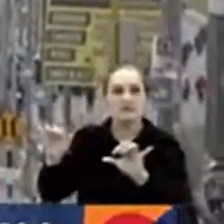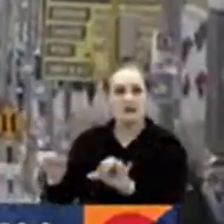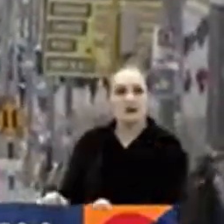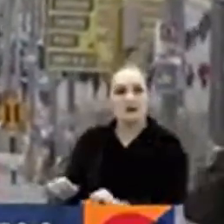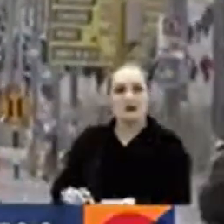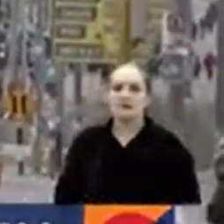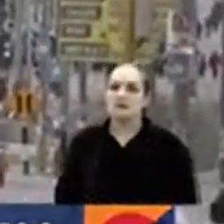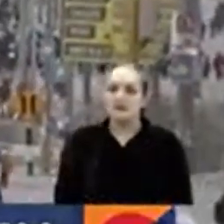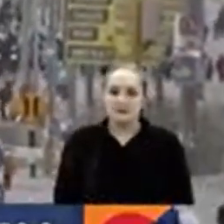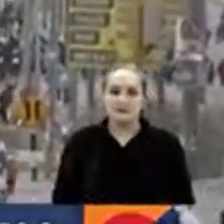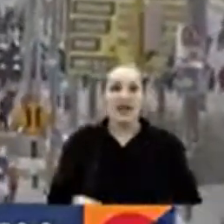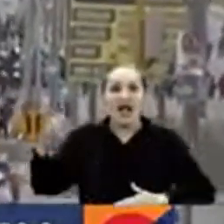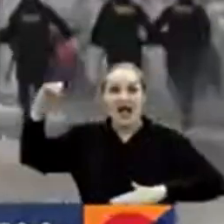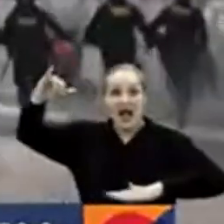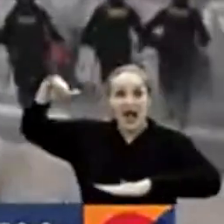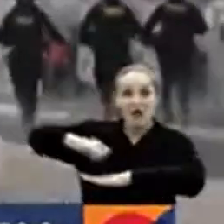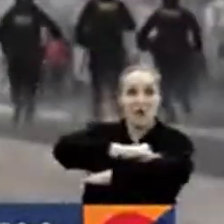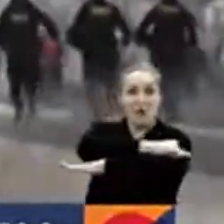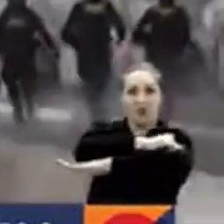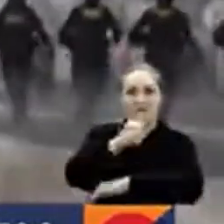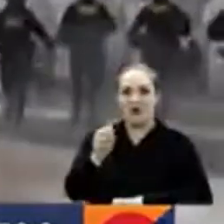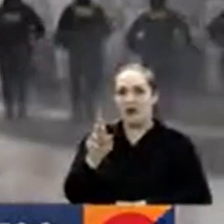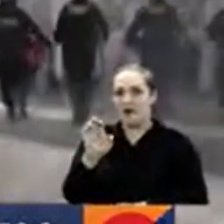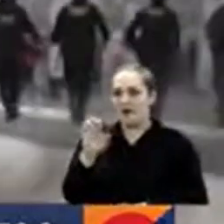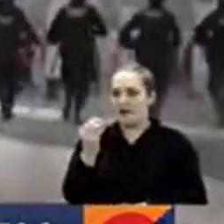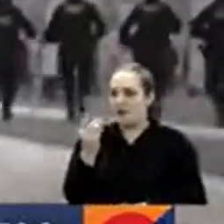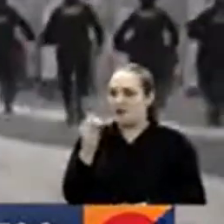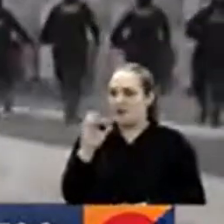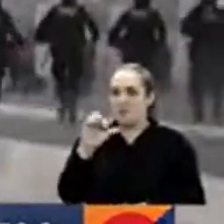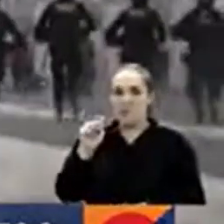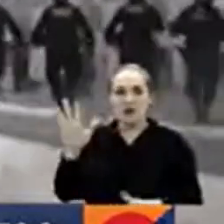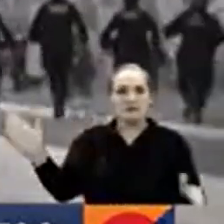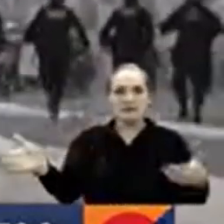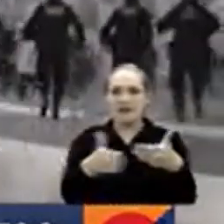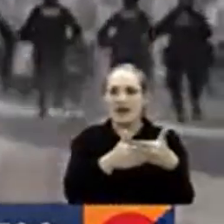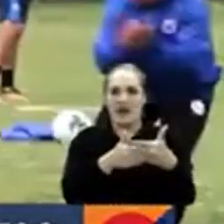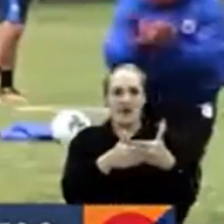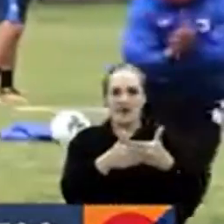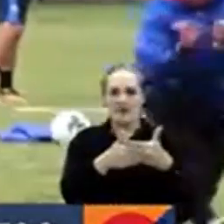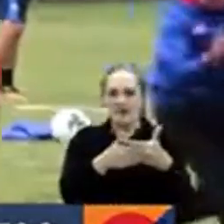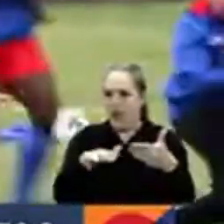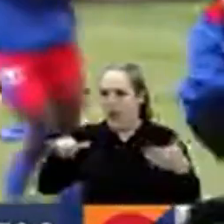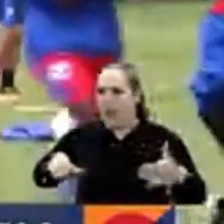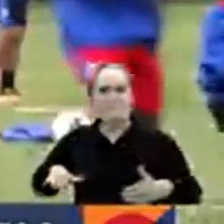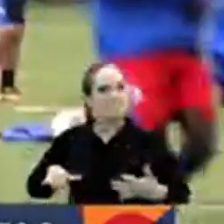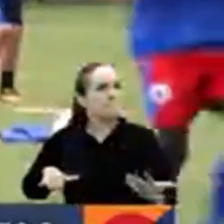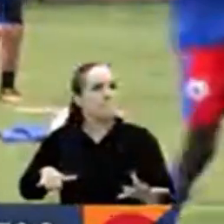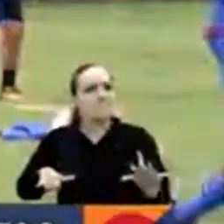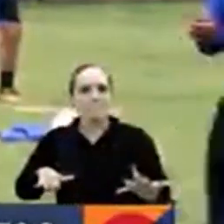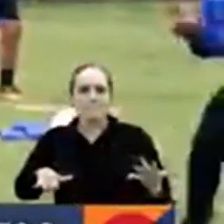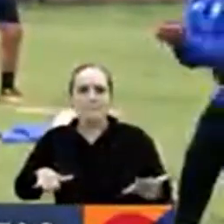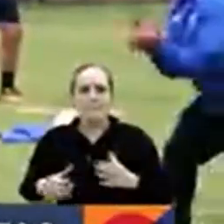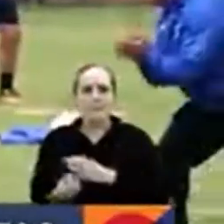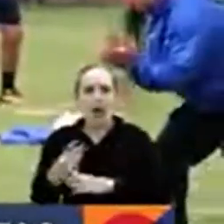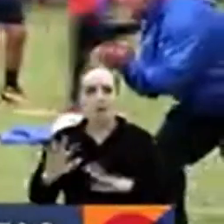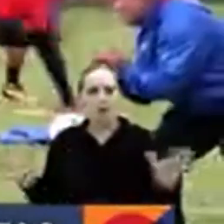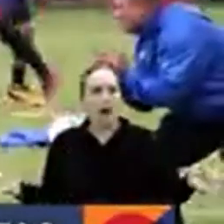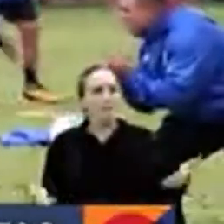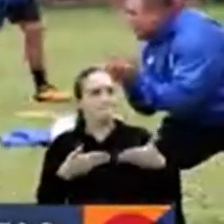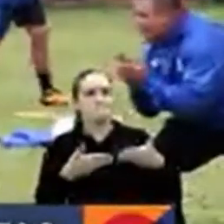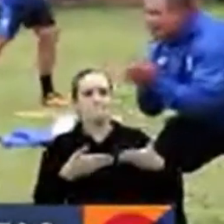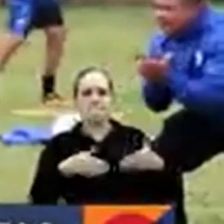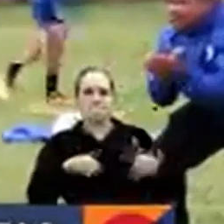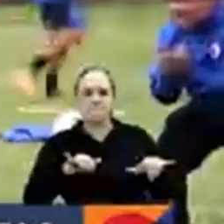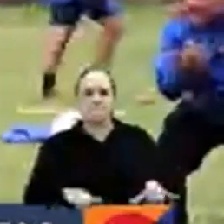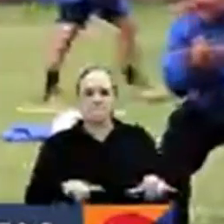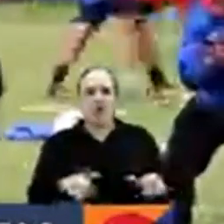Pero el aeropuerto de una de las ciudades más grandes de Perú fue cerrado. Deportivo Pasto quedó atrapado. Esta